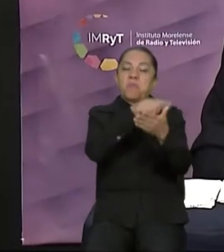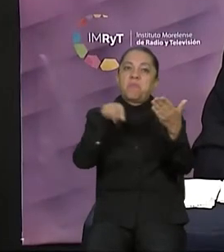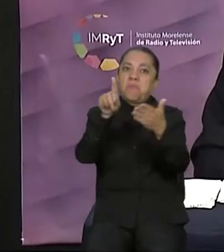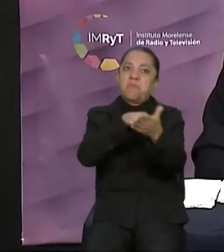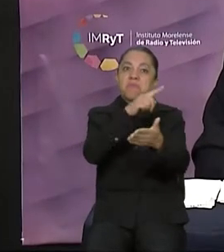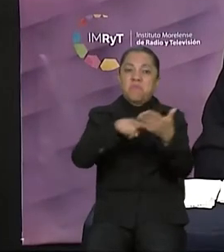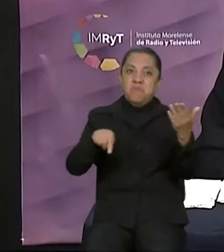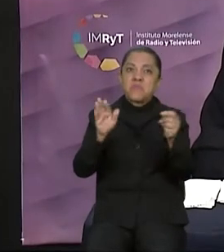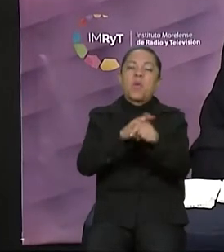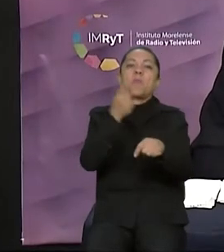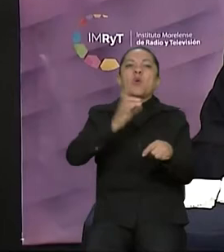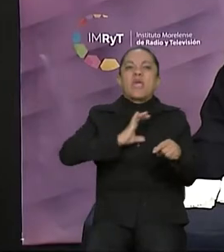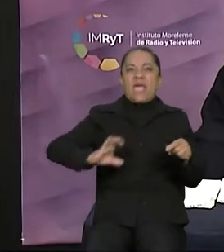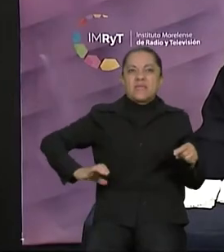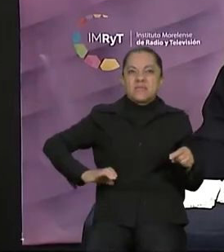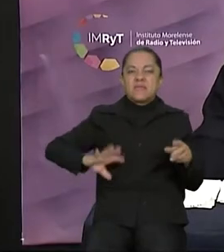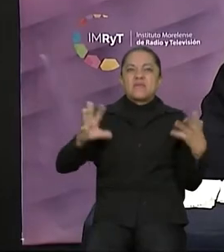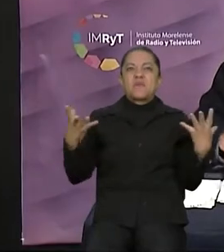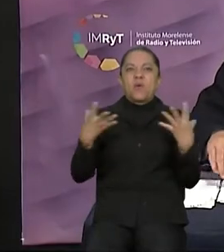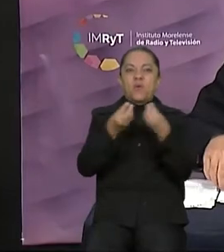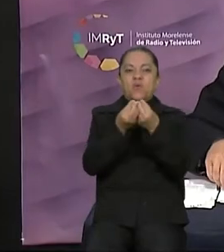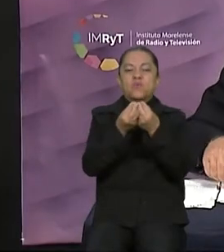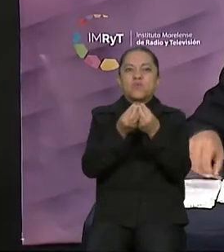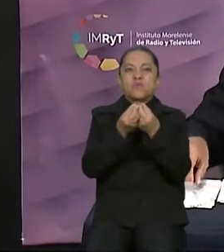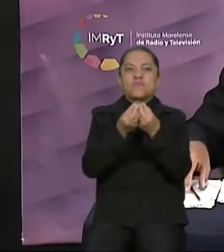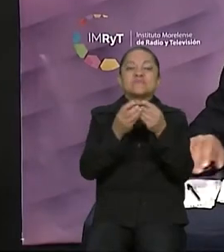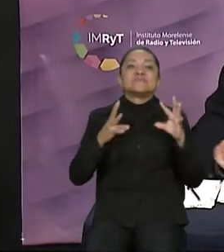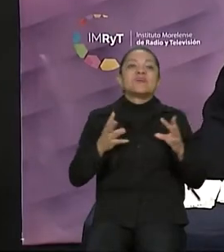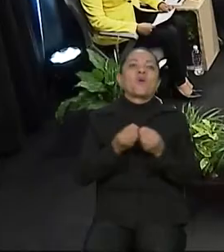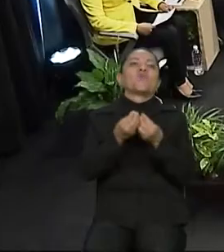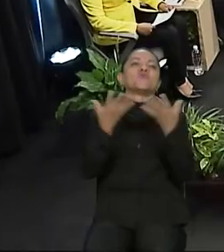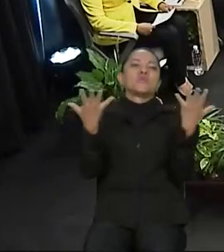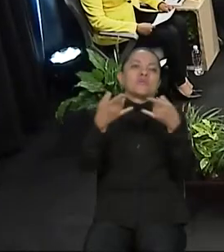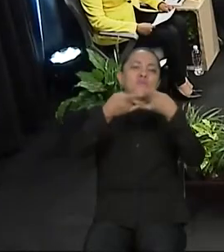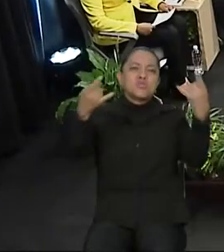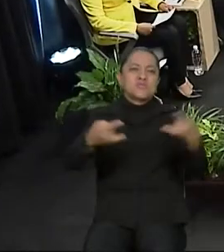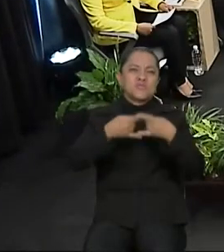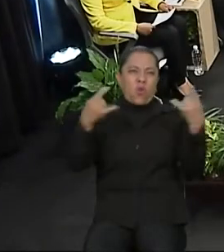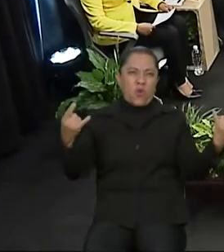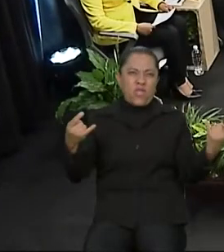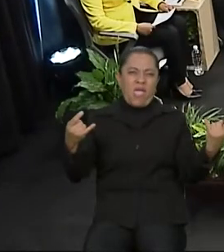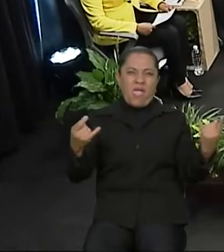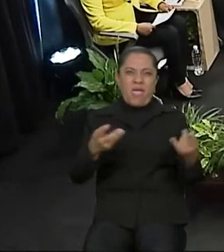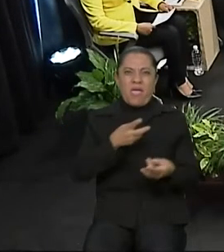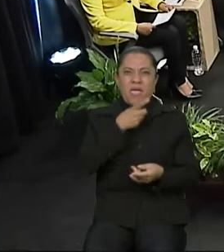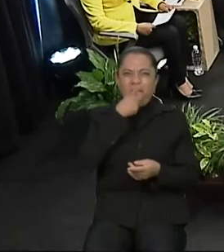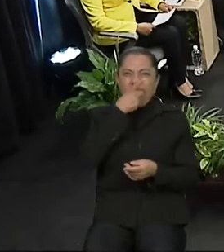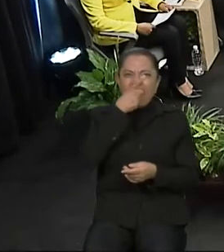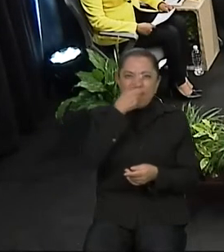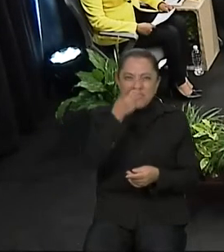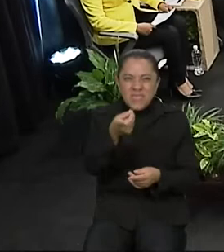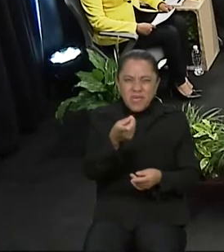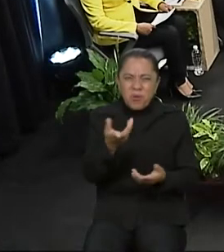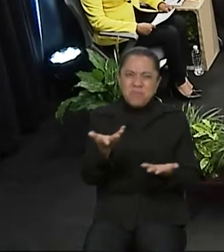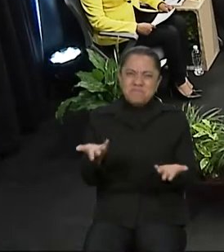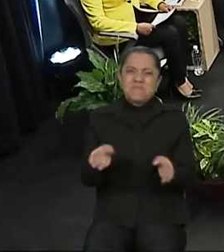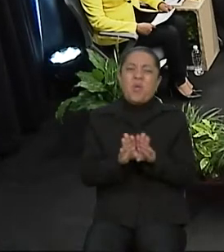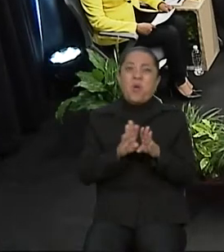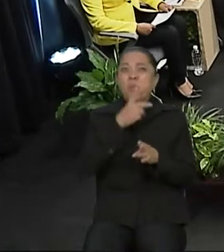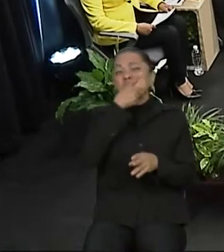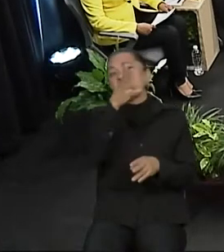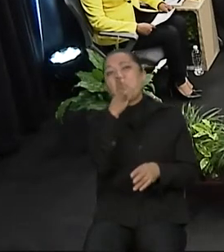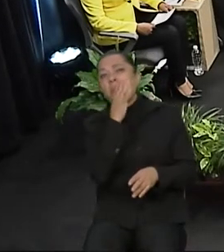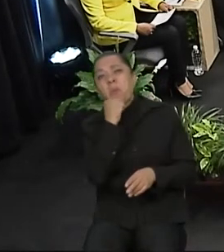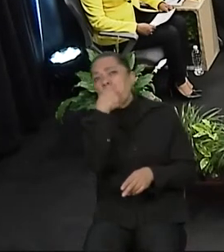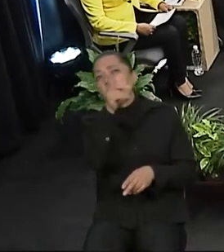de la coalición Juntos Haremos Historia, que han argumentado que no había las condiciones técnicas operativas para llevar a cabo este debate, cosa que